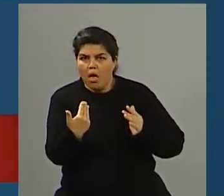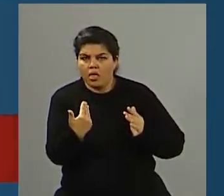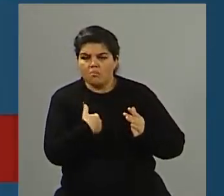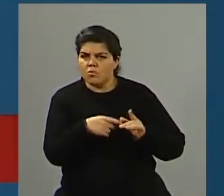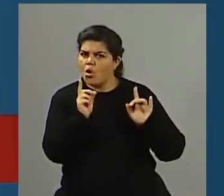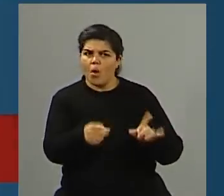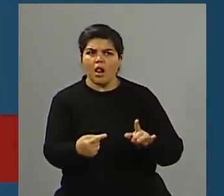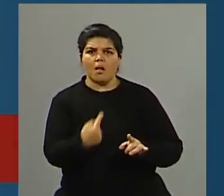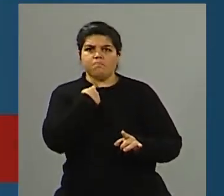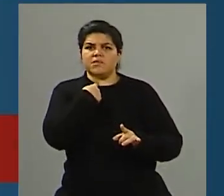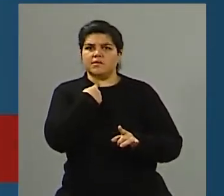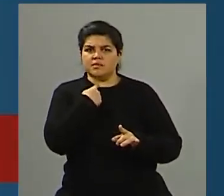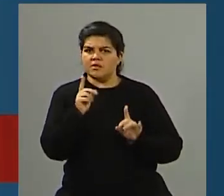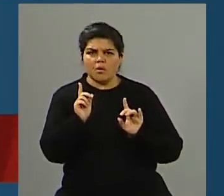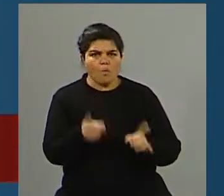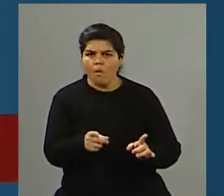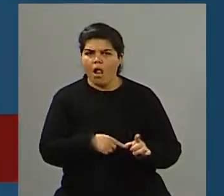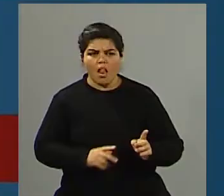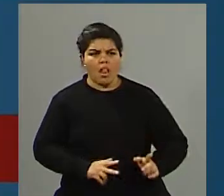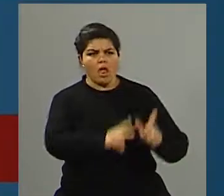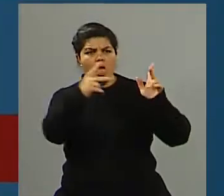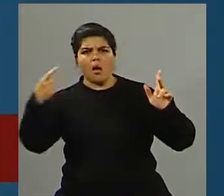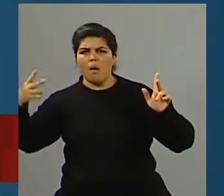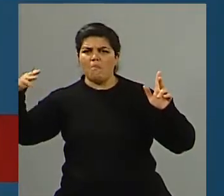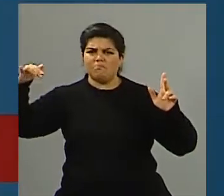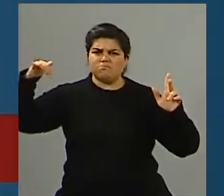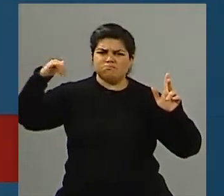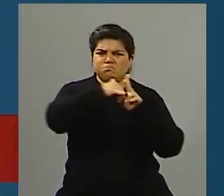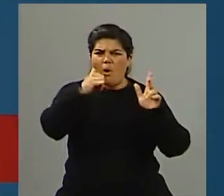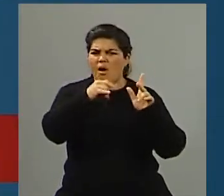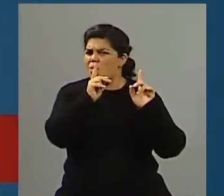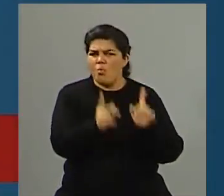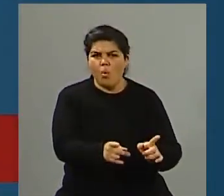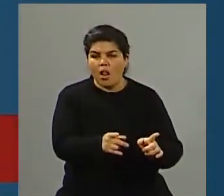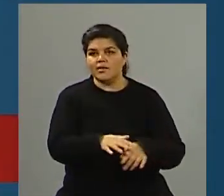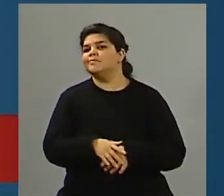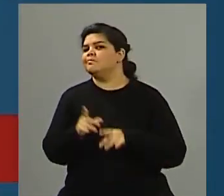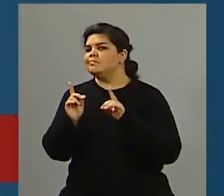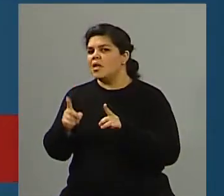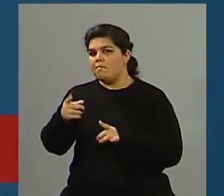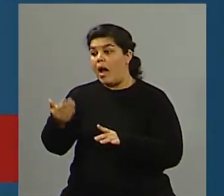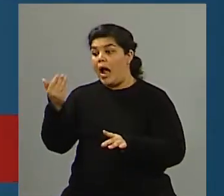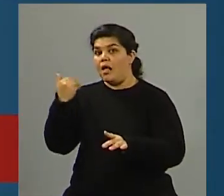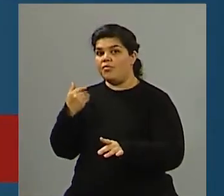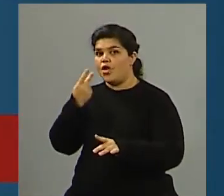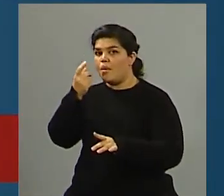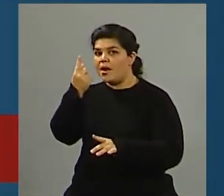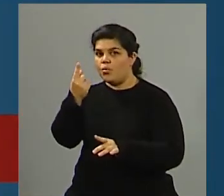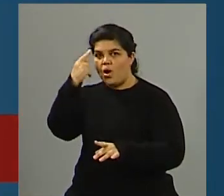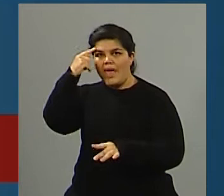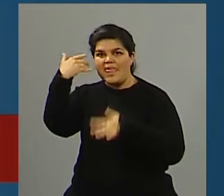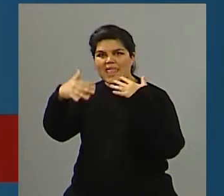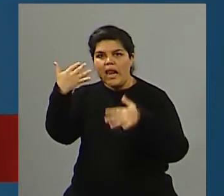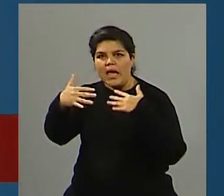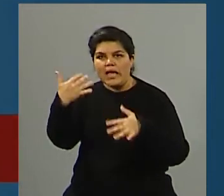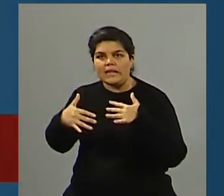Sí, estaba un poco en esa época naif en cuanto a la inteligencia de Estados Unidos en cuanto a este tipo de cosas que